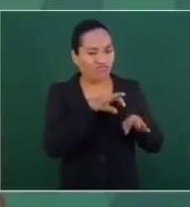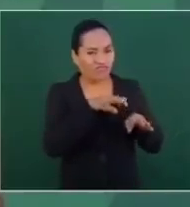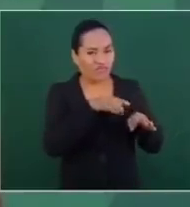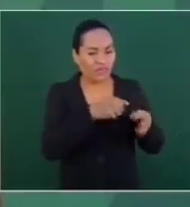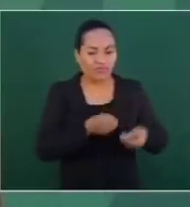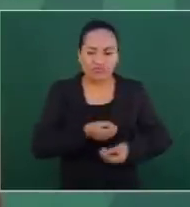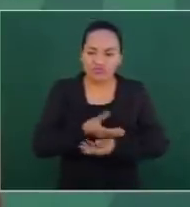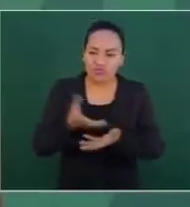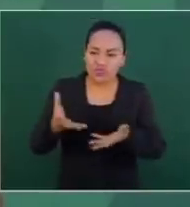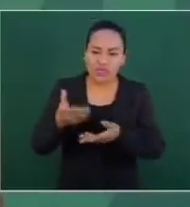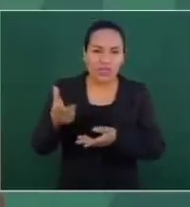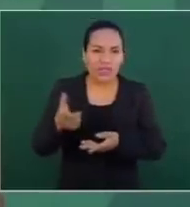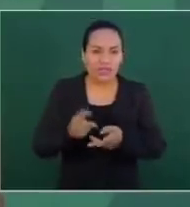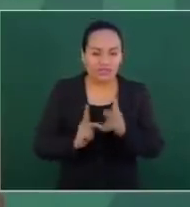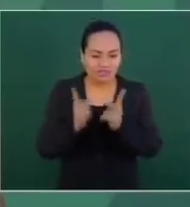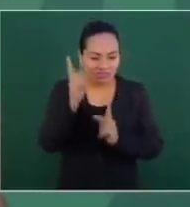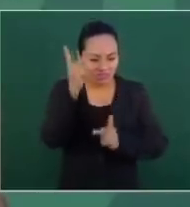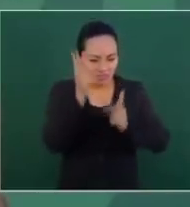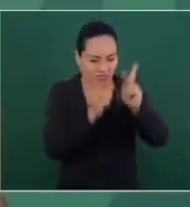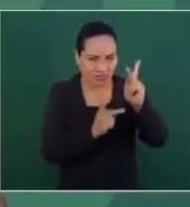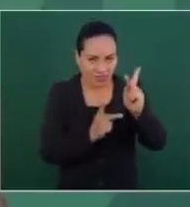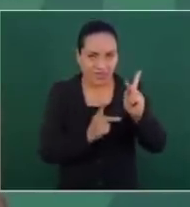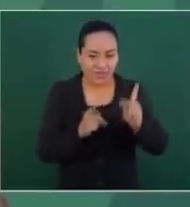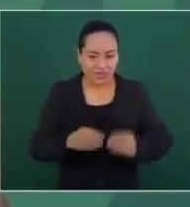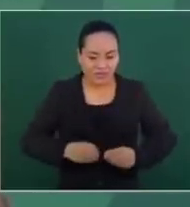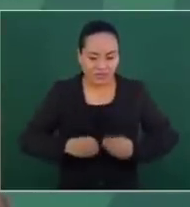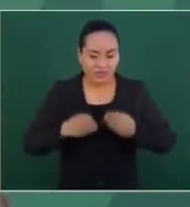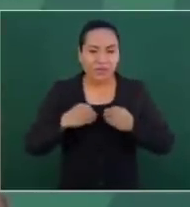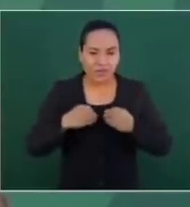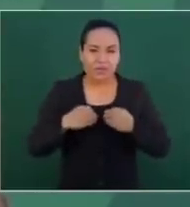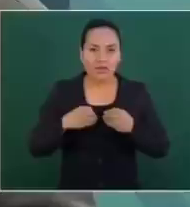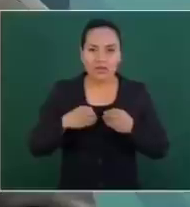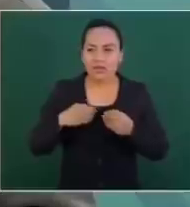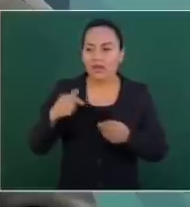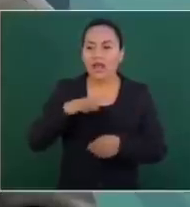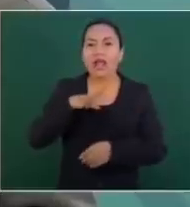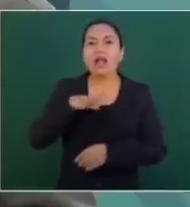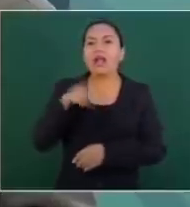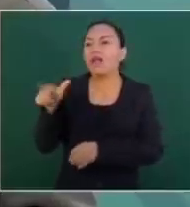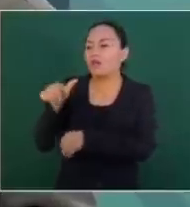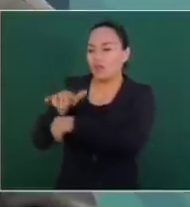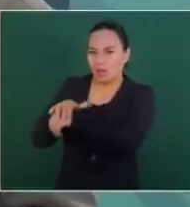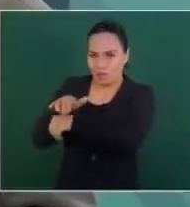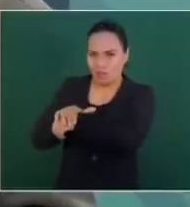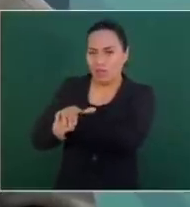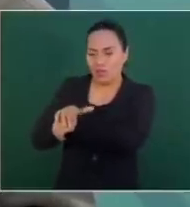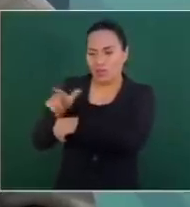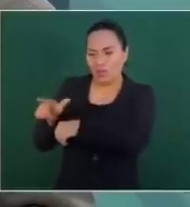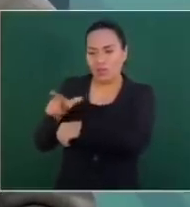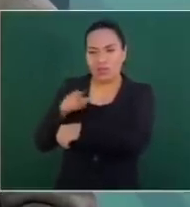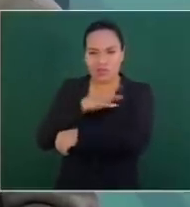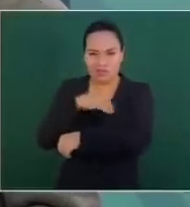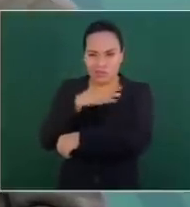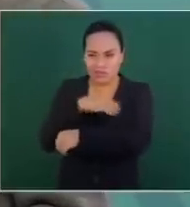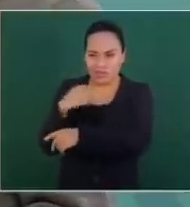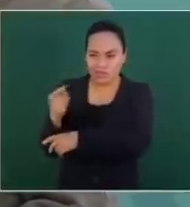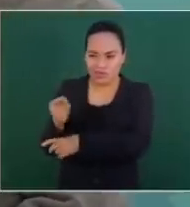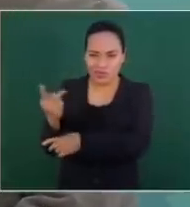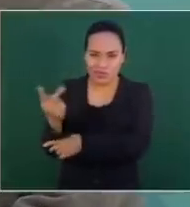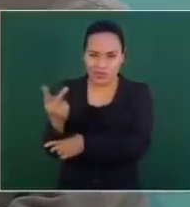un agrónomo amigo de mis hijos, que estuvo trabajando en el gobierno y que él fue